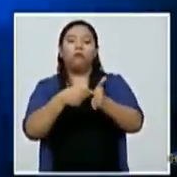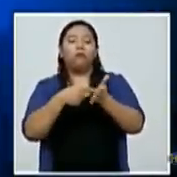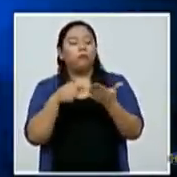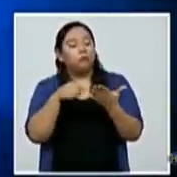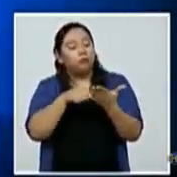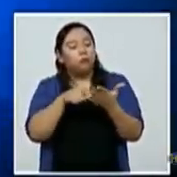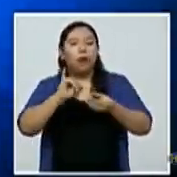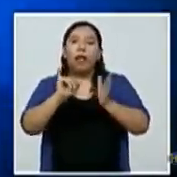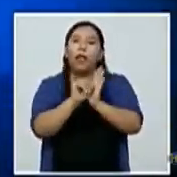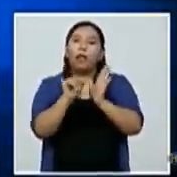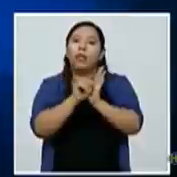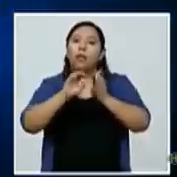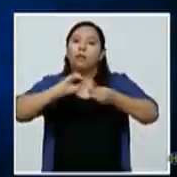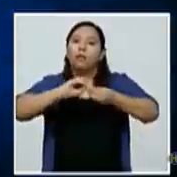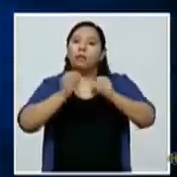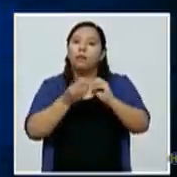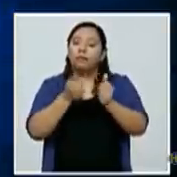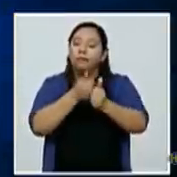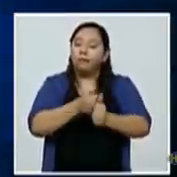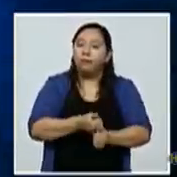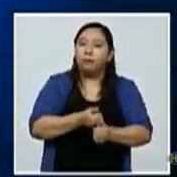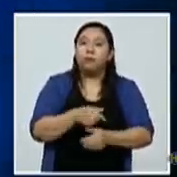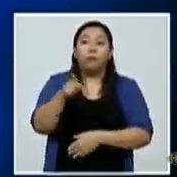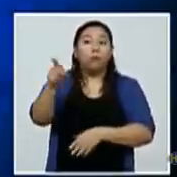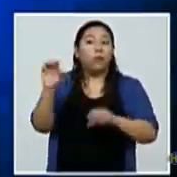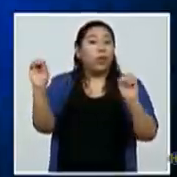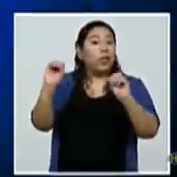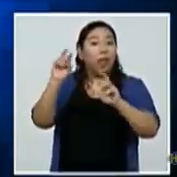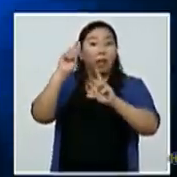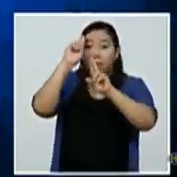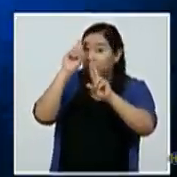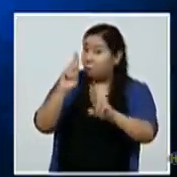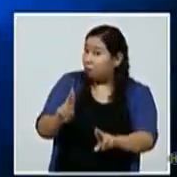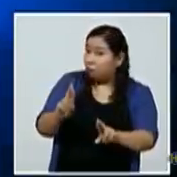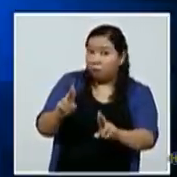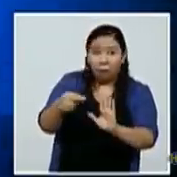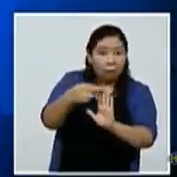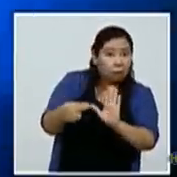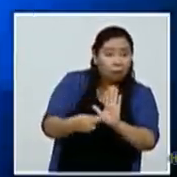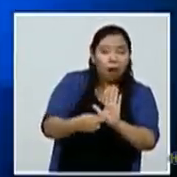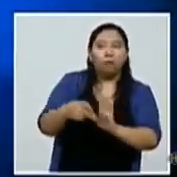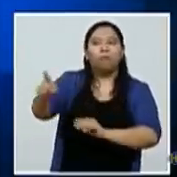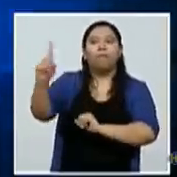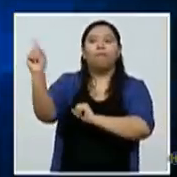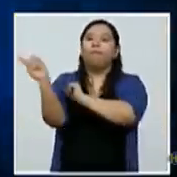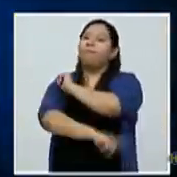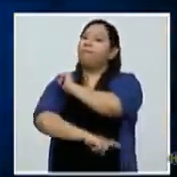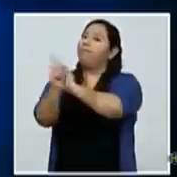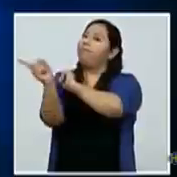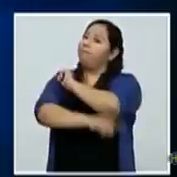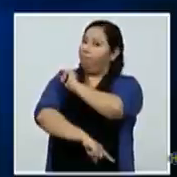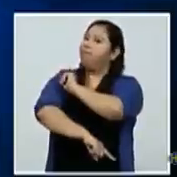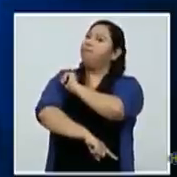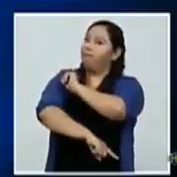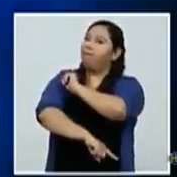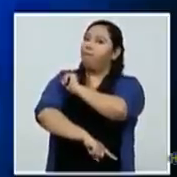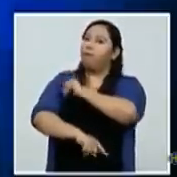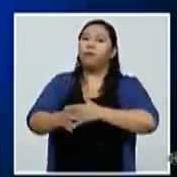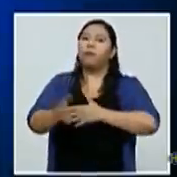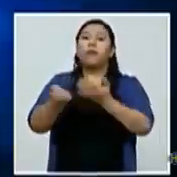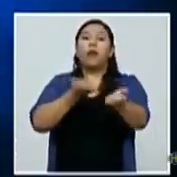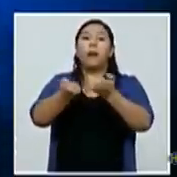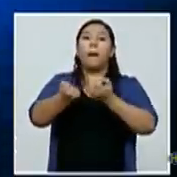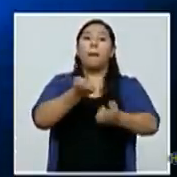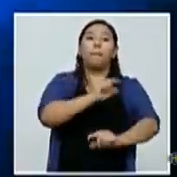mismo estará sujeta a cierres temporales o totales de los comercios y a multas a las empresas de seguridad